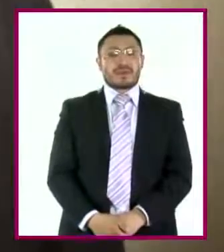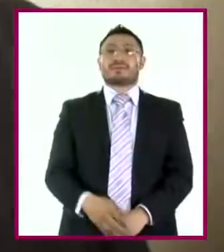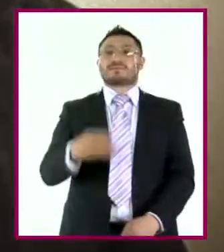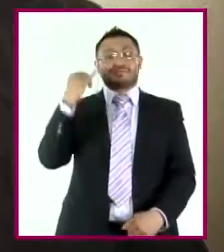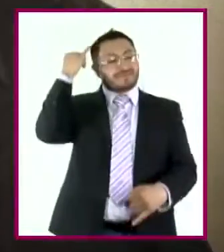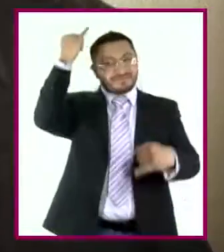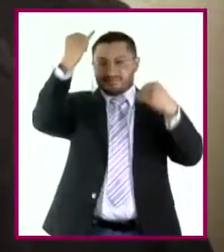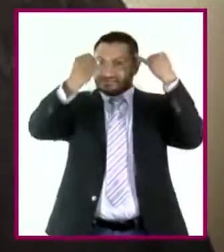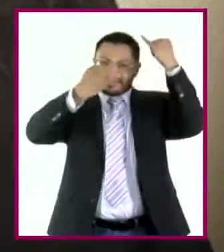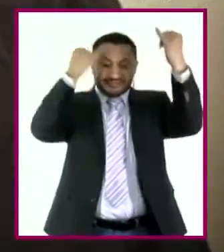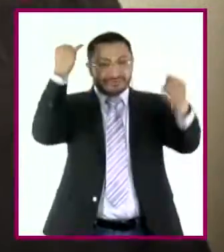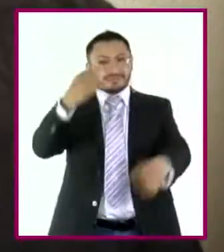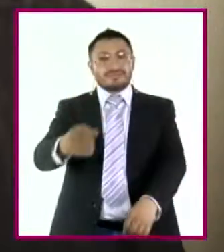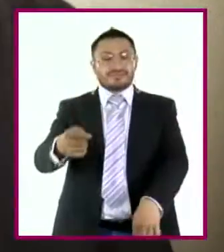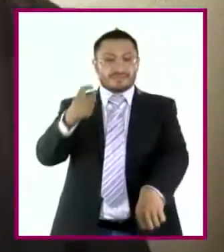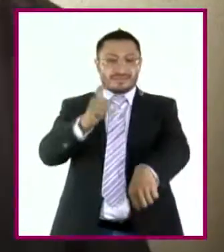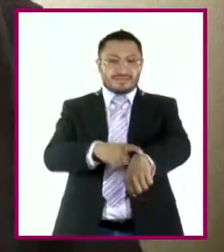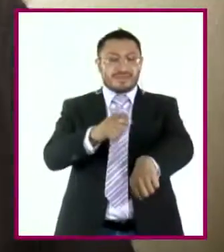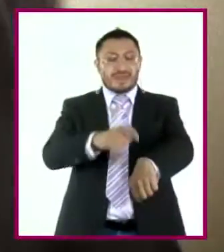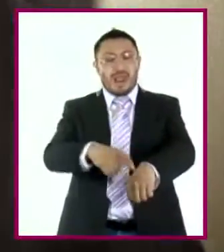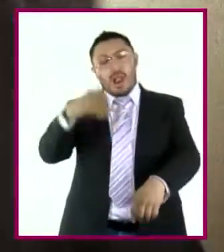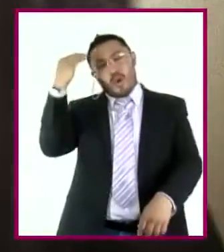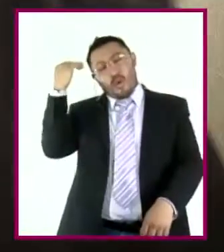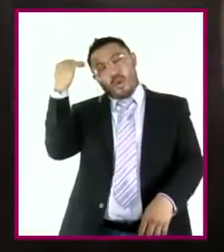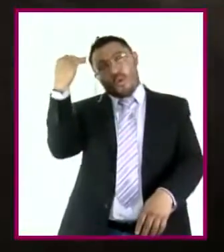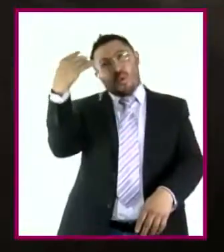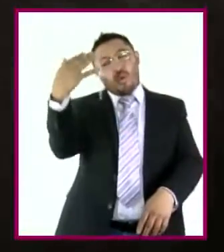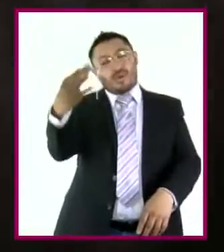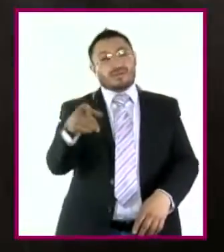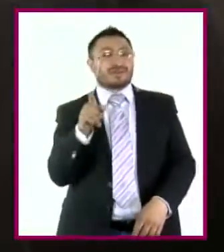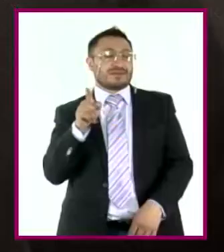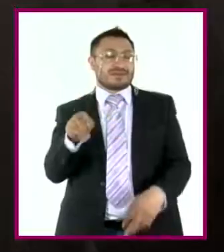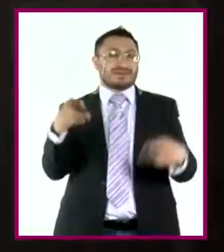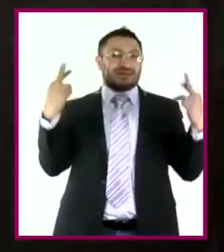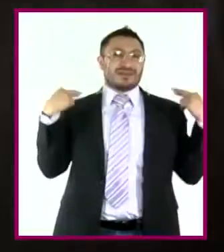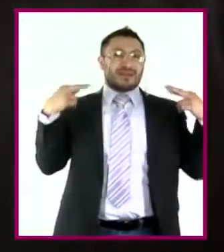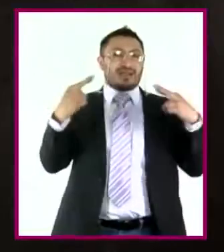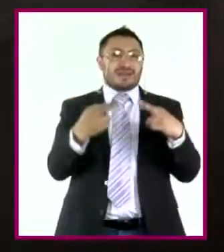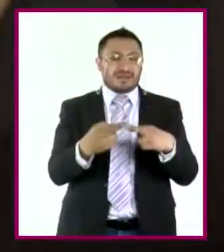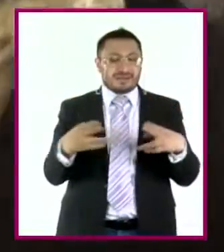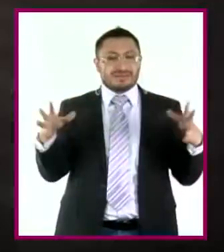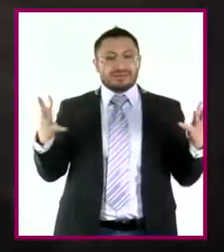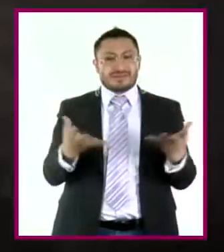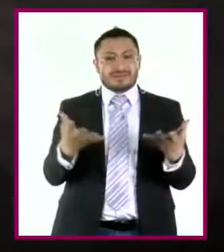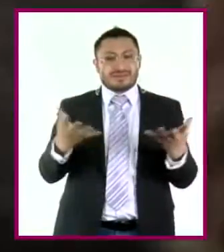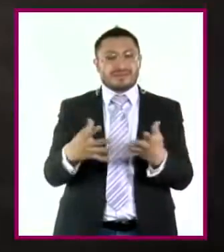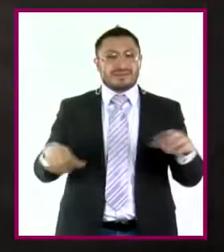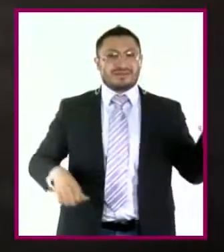Imaginando que se iban a tardar un buen de tiempo, el profesor se puso a realizar otras actividades.